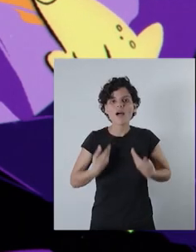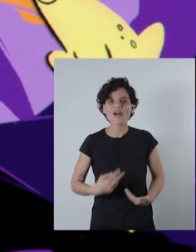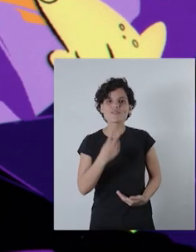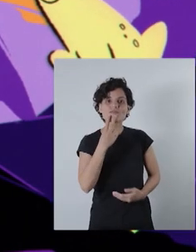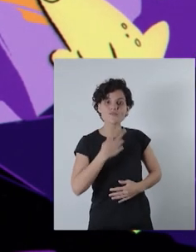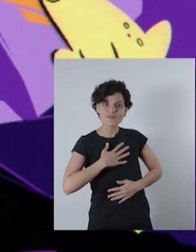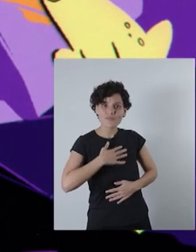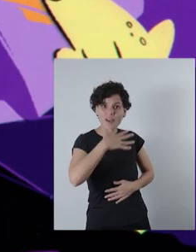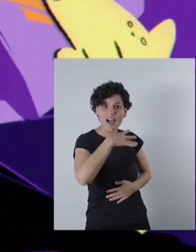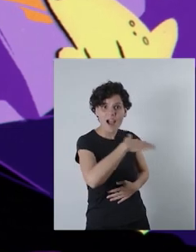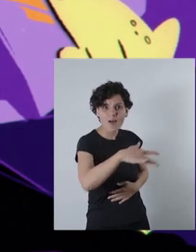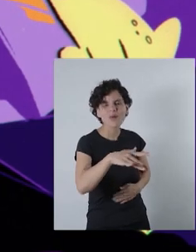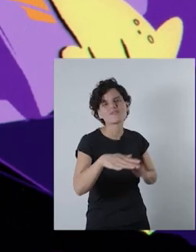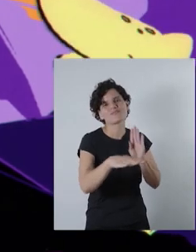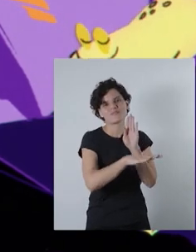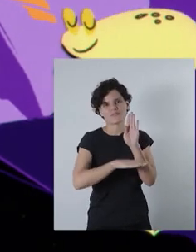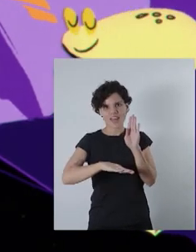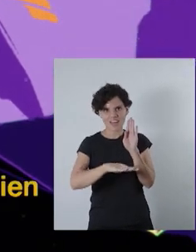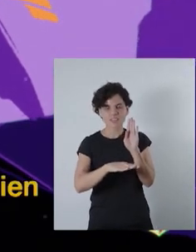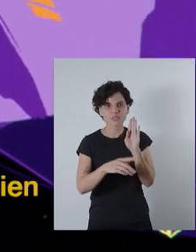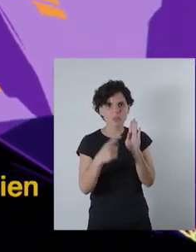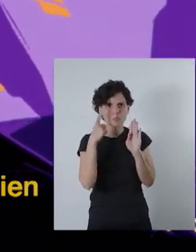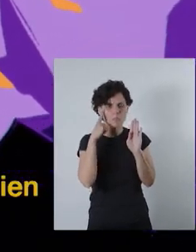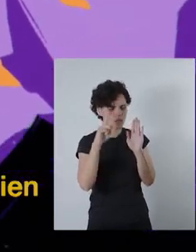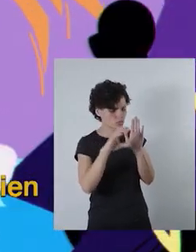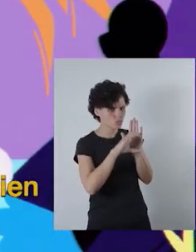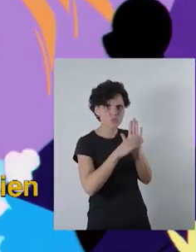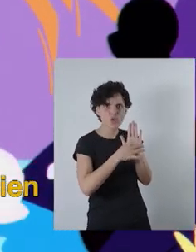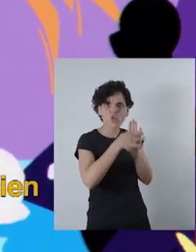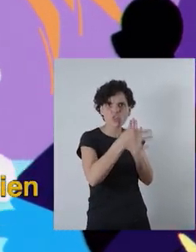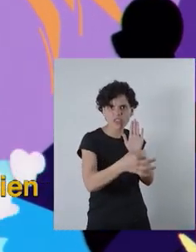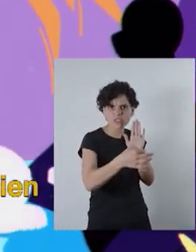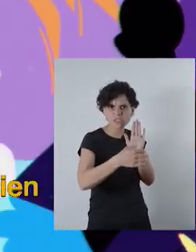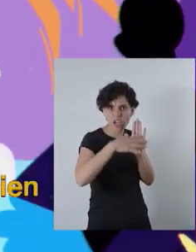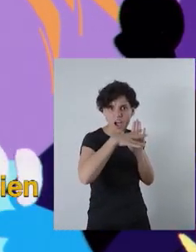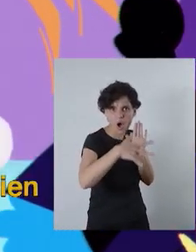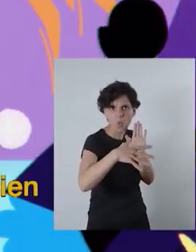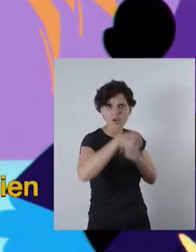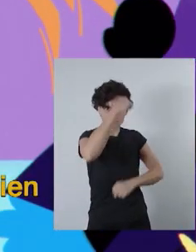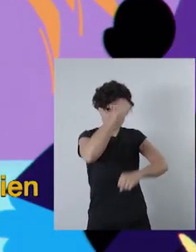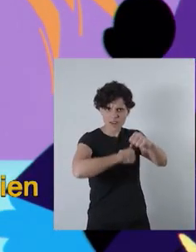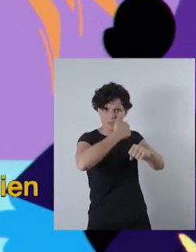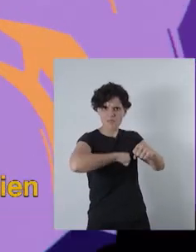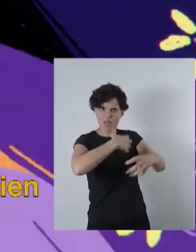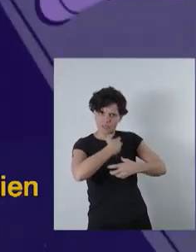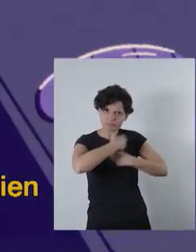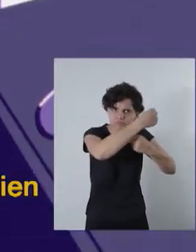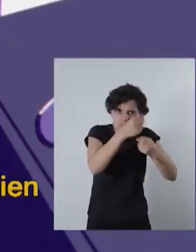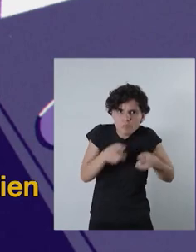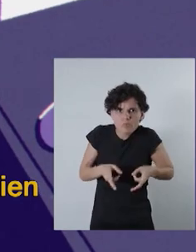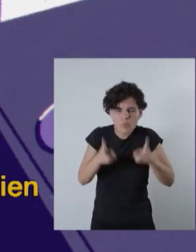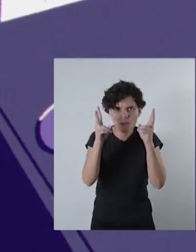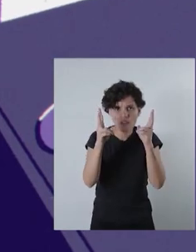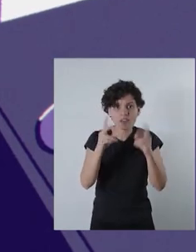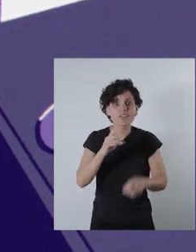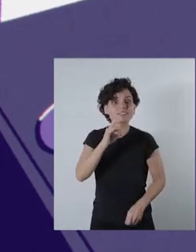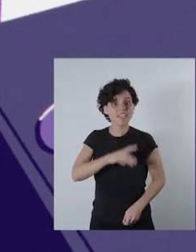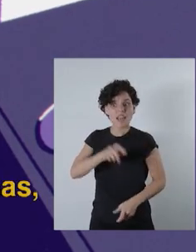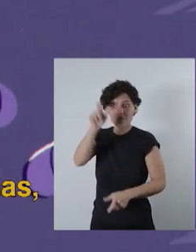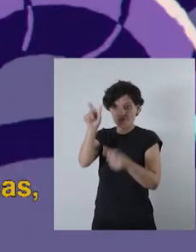El agua es la base de la vida de todo ser humano, pero la Constitución la establece como un bien que puede ser apropiado por privados.